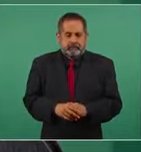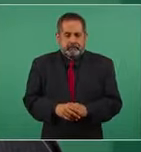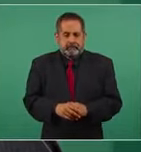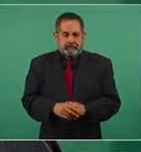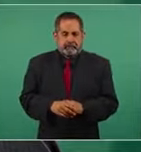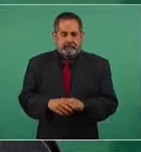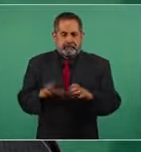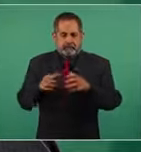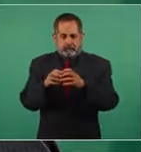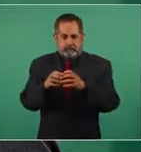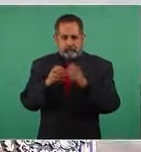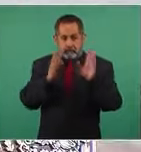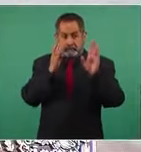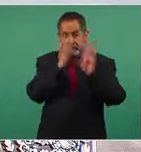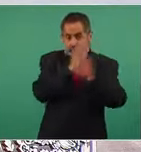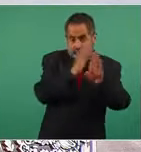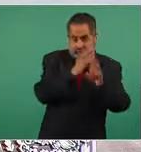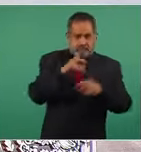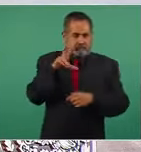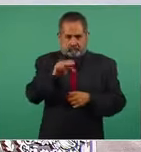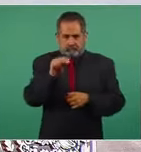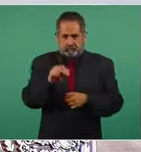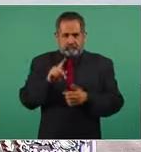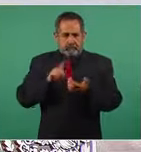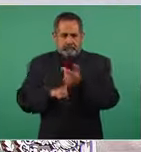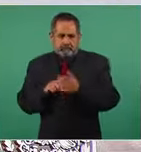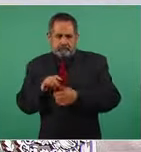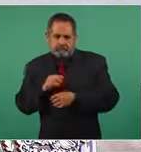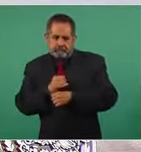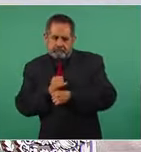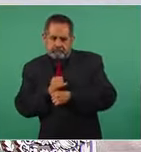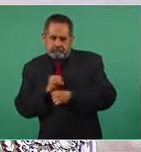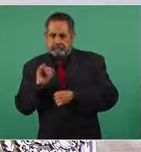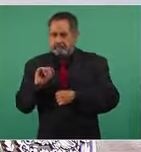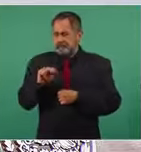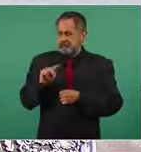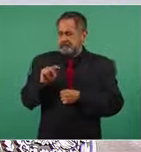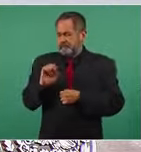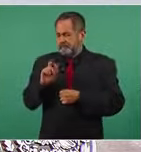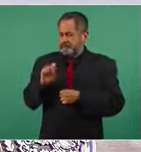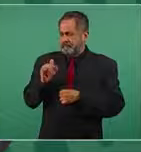inteligencia no espionaje de todas maneras